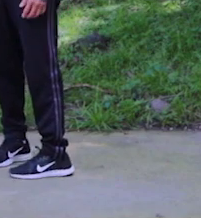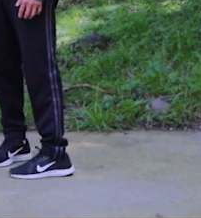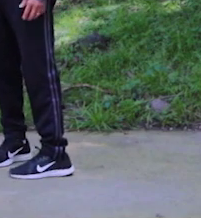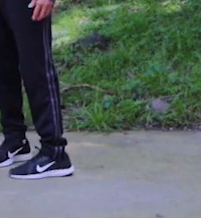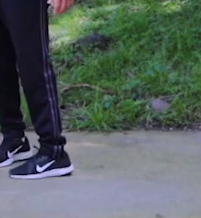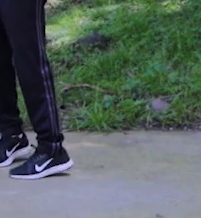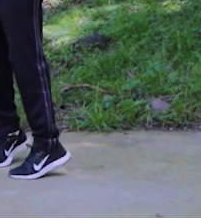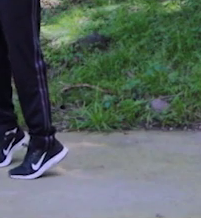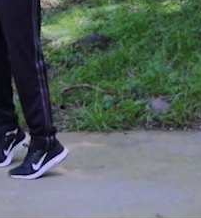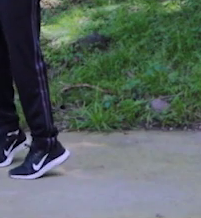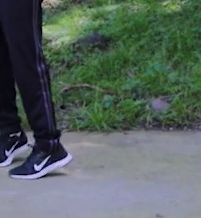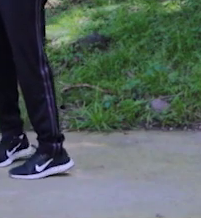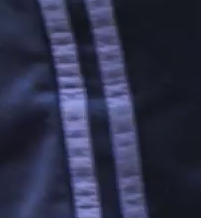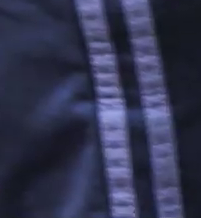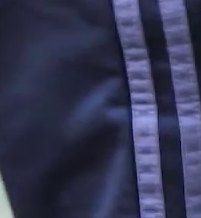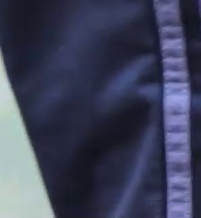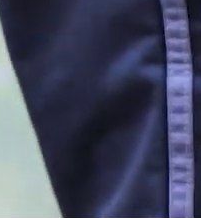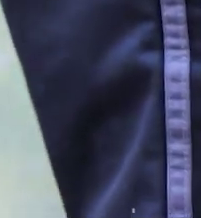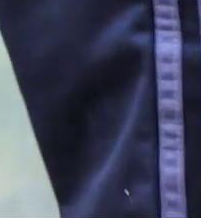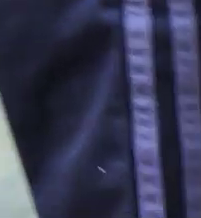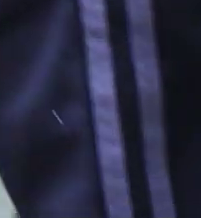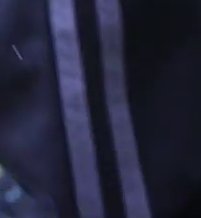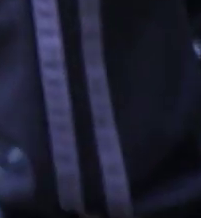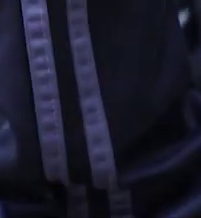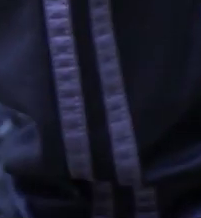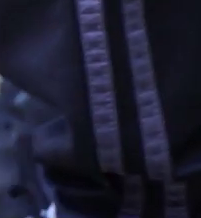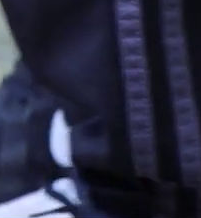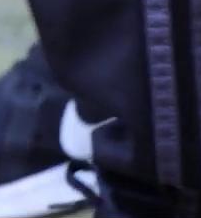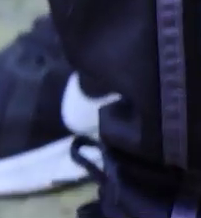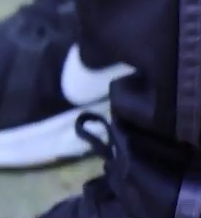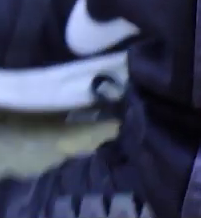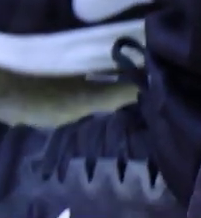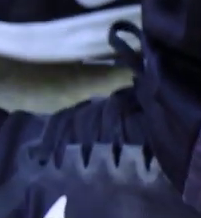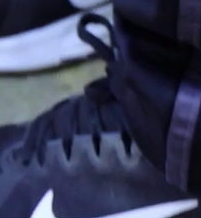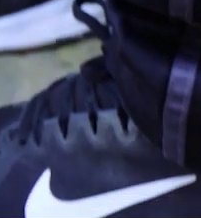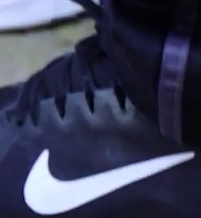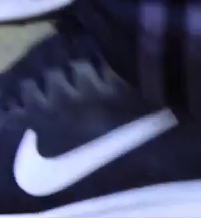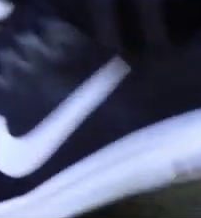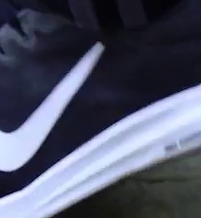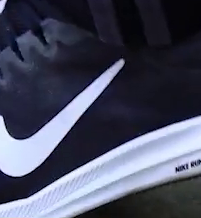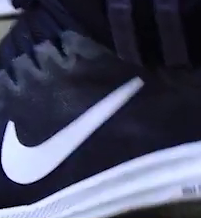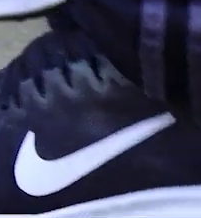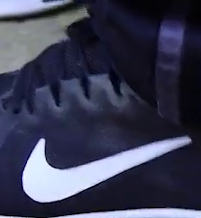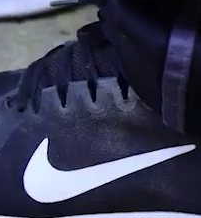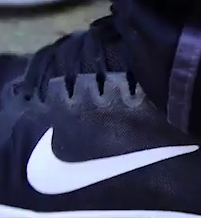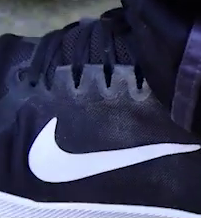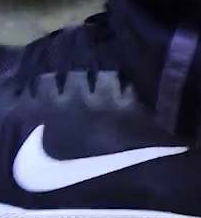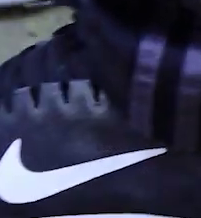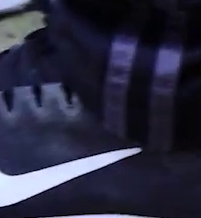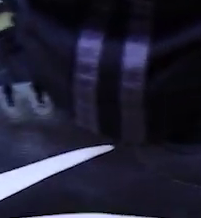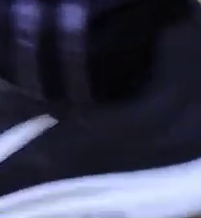Eso. Utilizamos nuestros brazos para tener equilibrio. Muy bien. Una vez más.